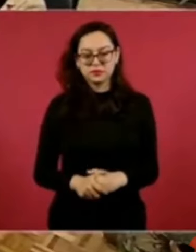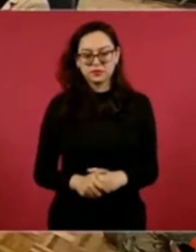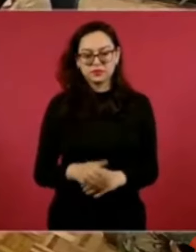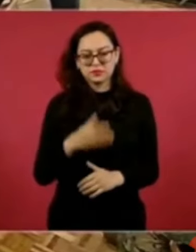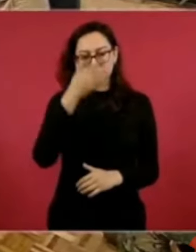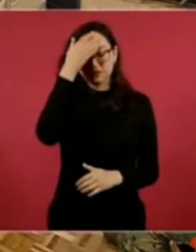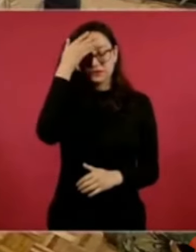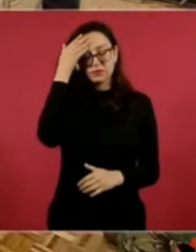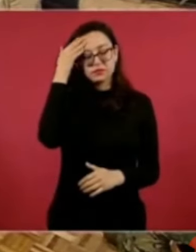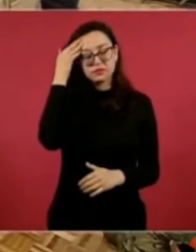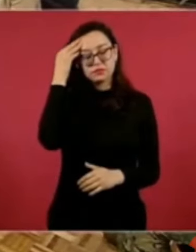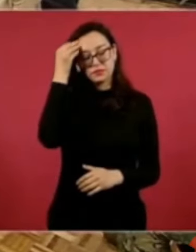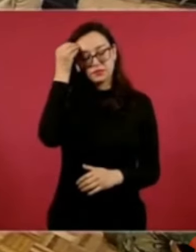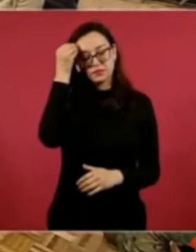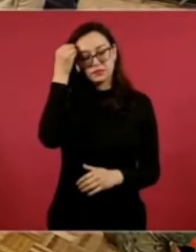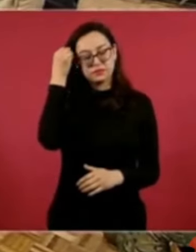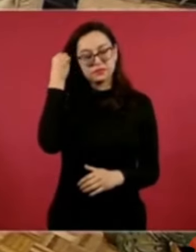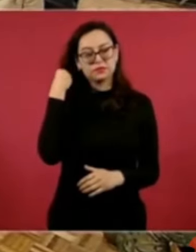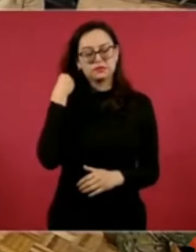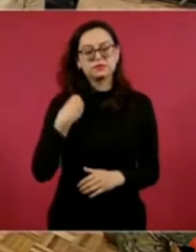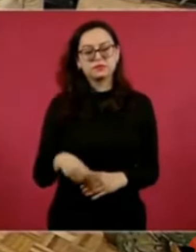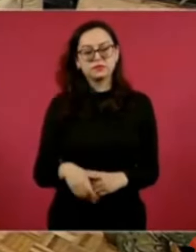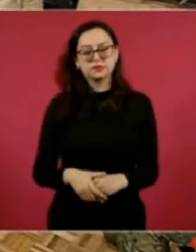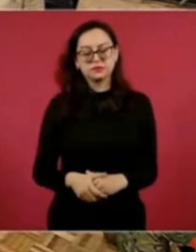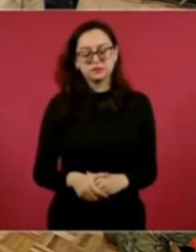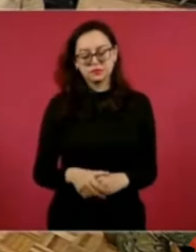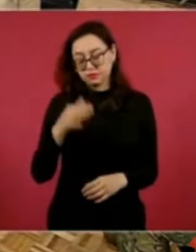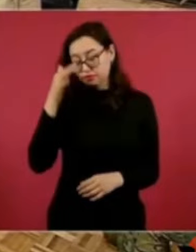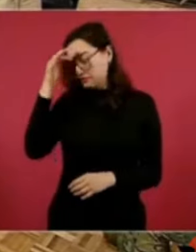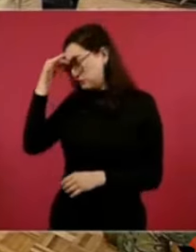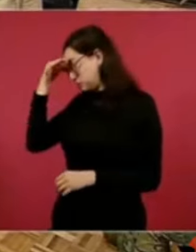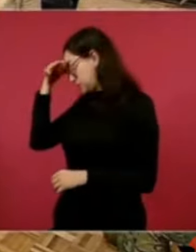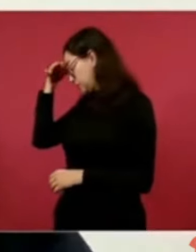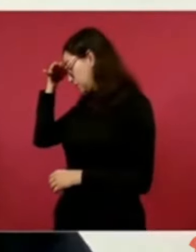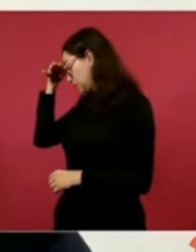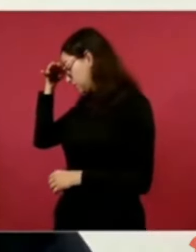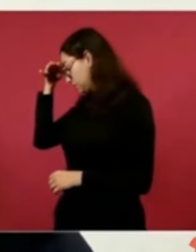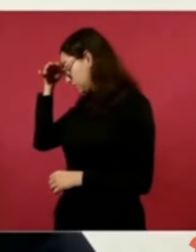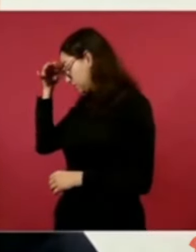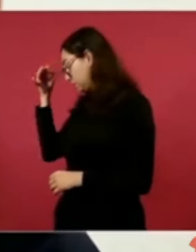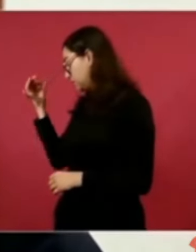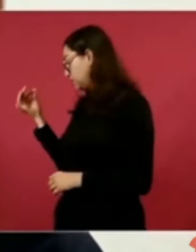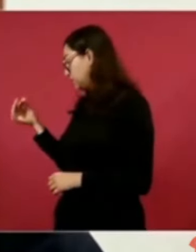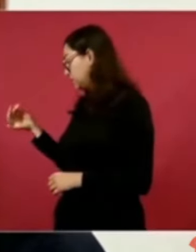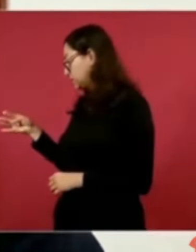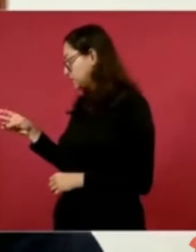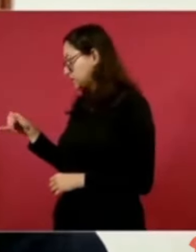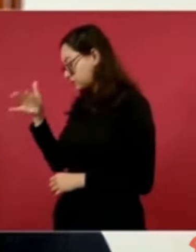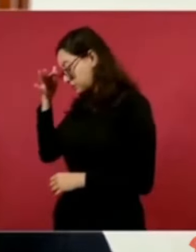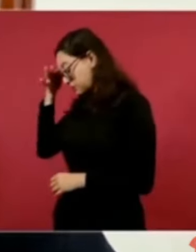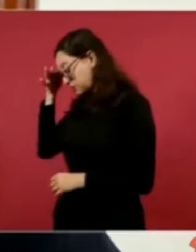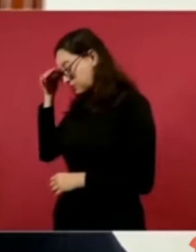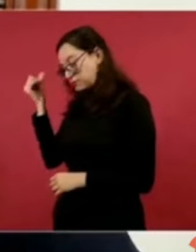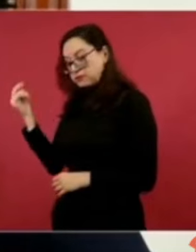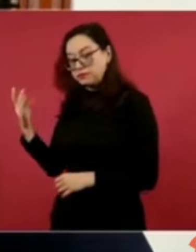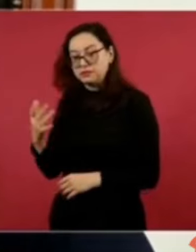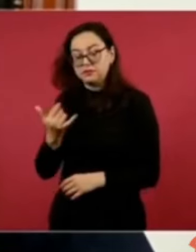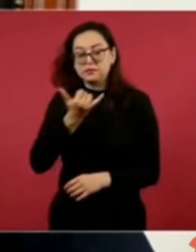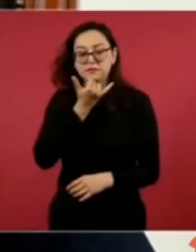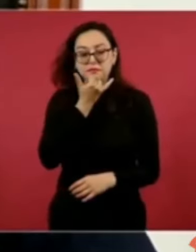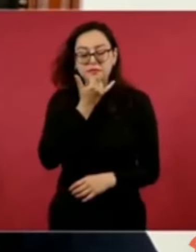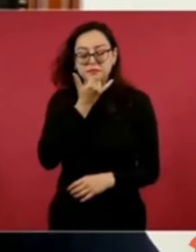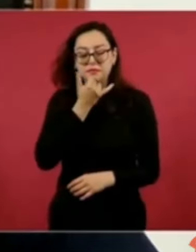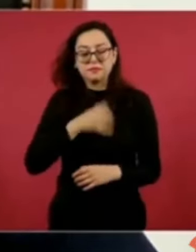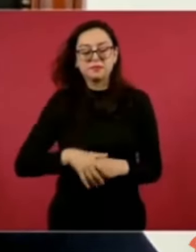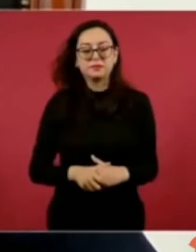no por la actuación de cinco, diez, veinte, treinta, cuarenta soldados,